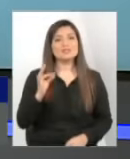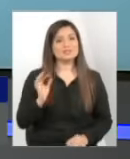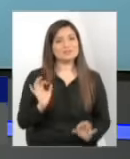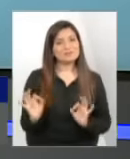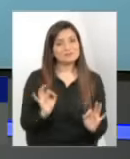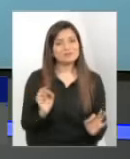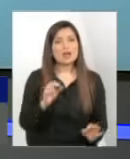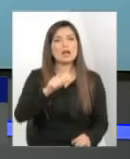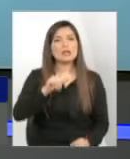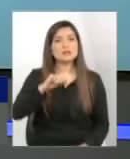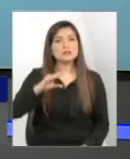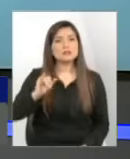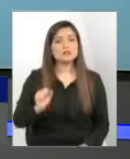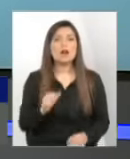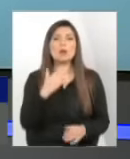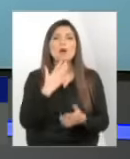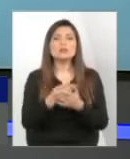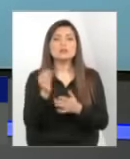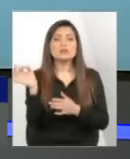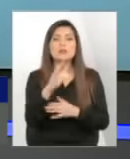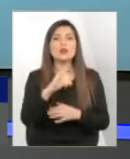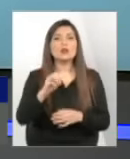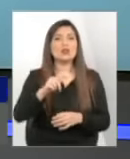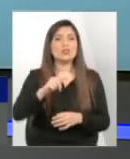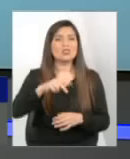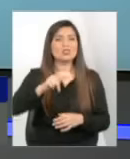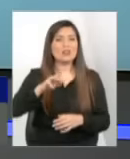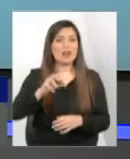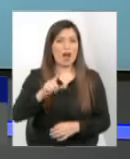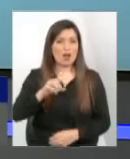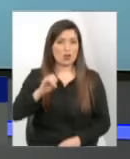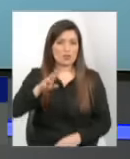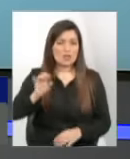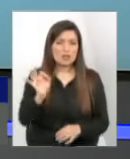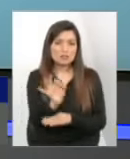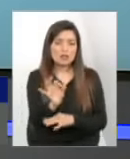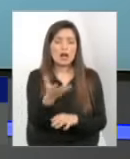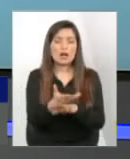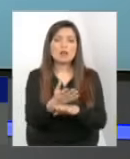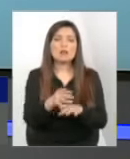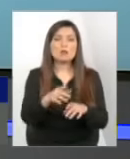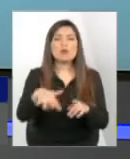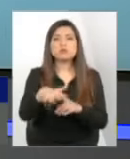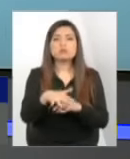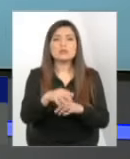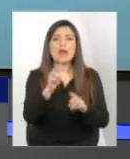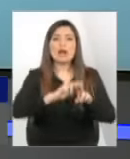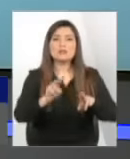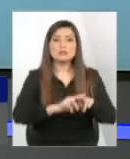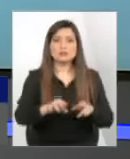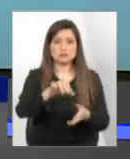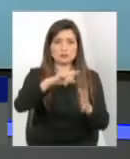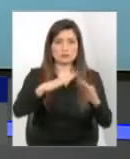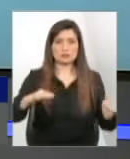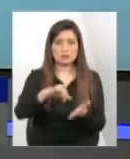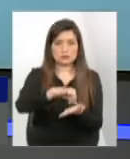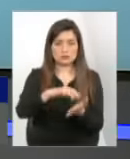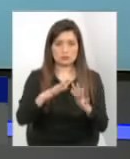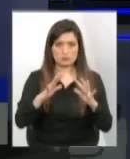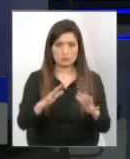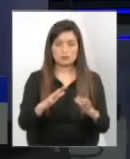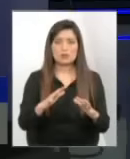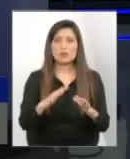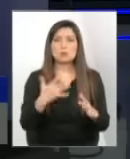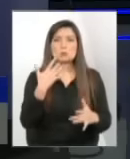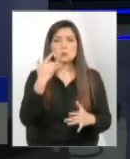Contraloría dice hay inhabilidades del personal que elabora en los centros, ¿qué parte de razón tiene y si la tiene, por qué? Sí,